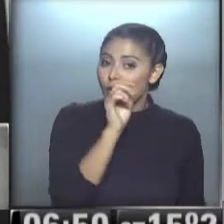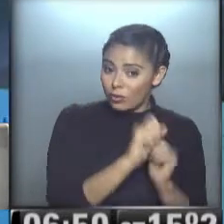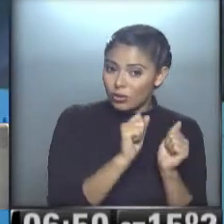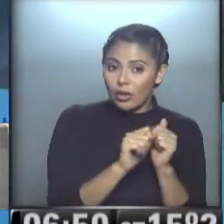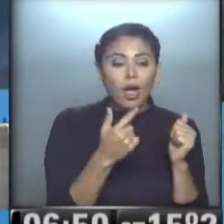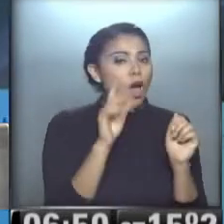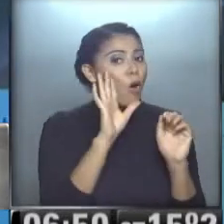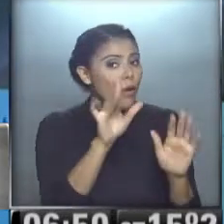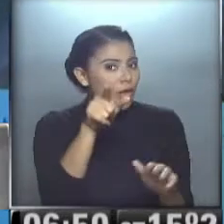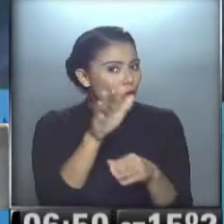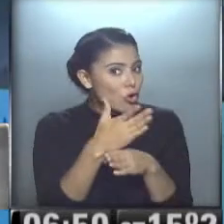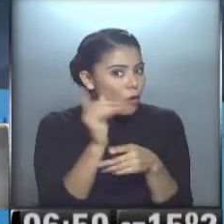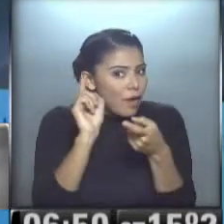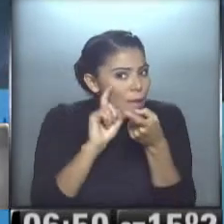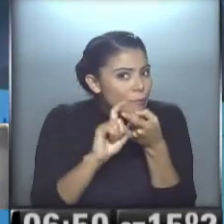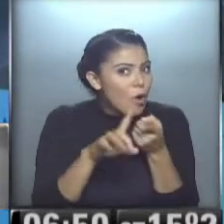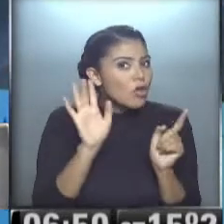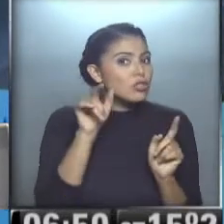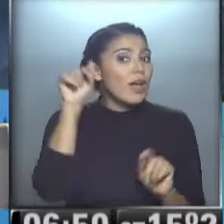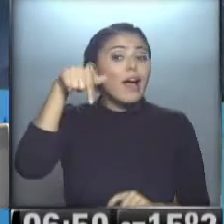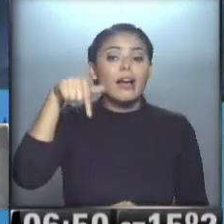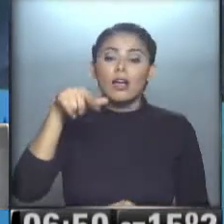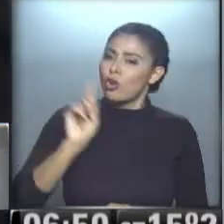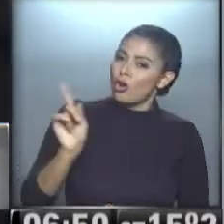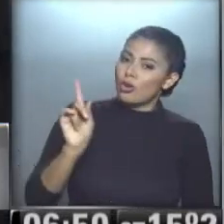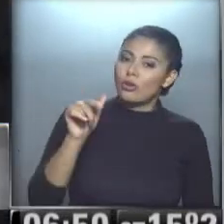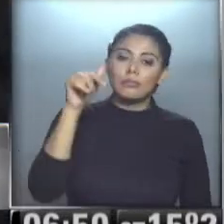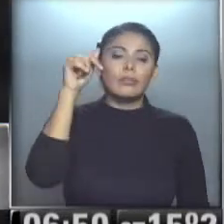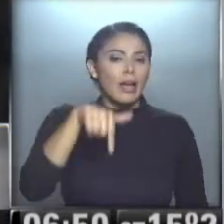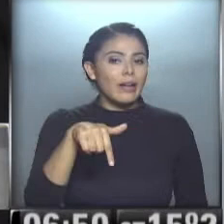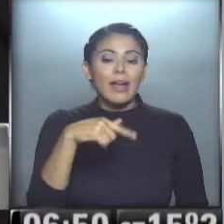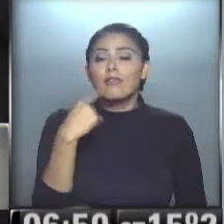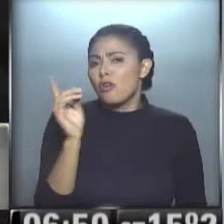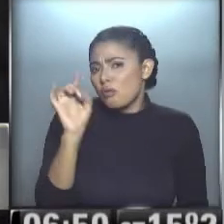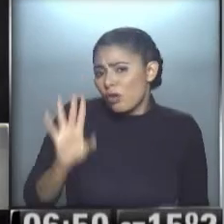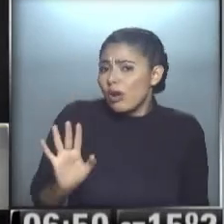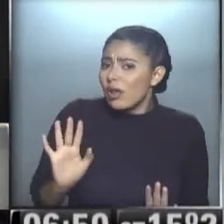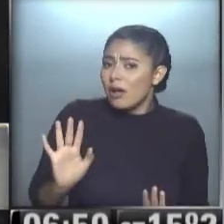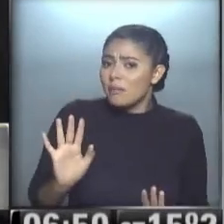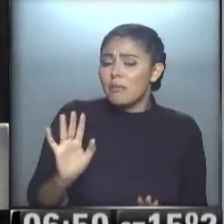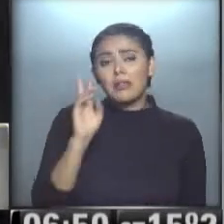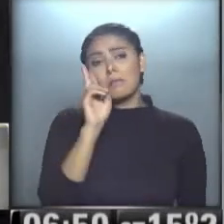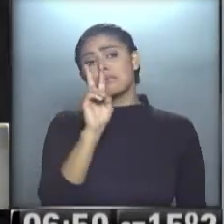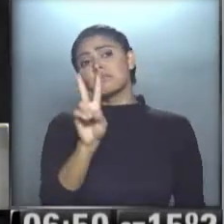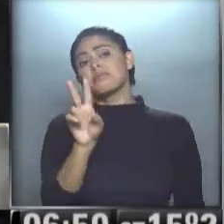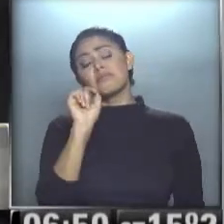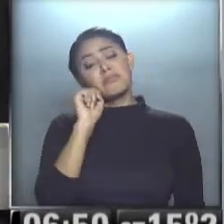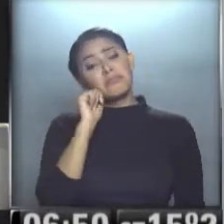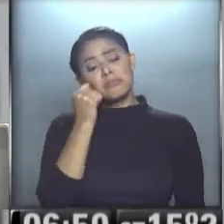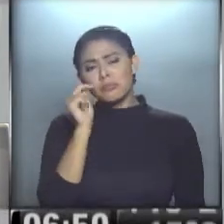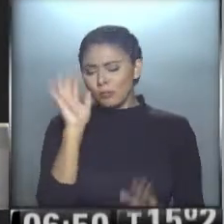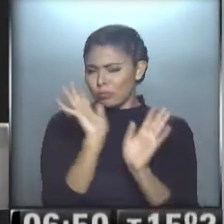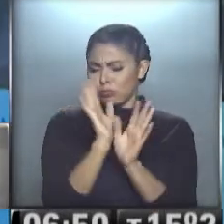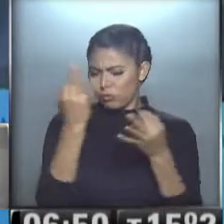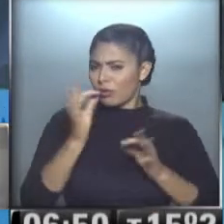Cuidado con tu novia, con tu esposa, Rodri, porque acá... No, no. Tienen buena fama las chicas. un lugar de contemplación, de analítico.